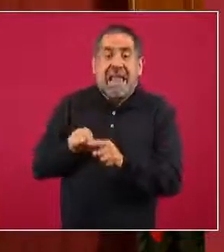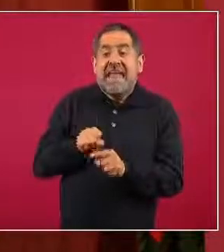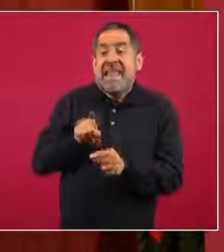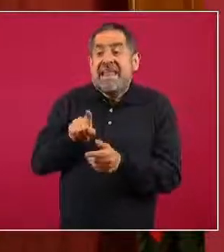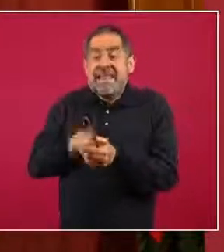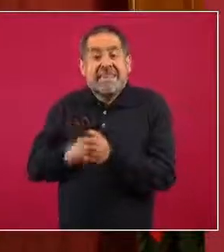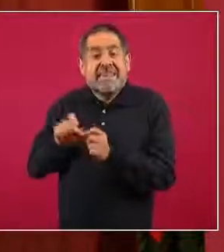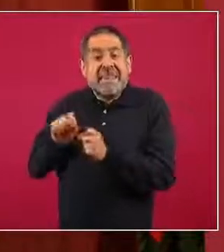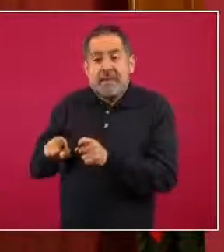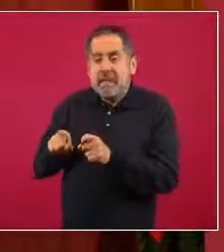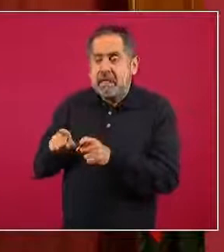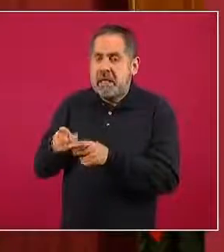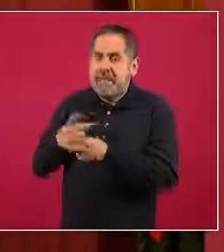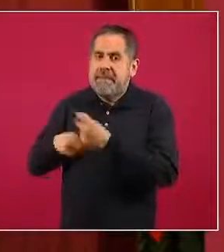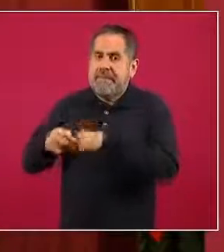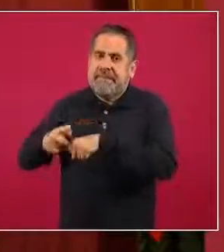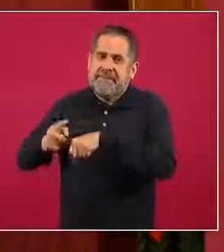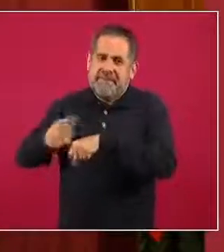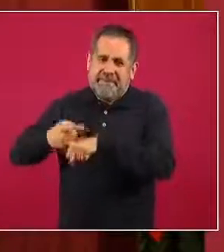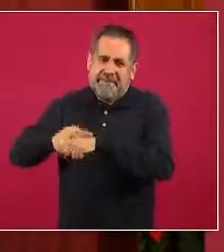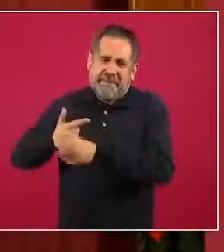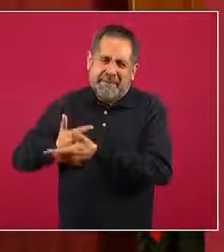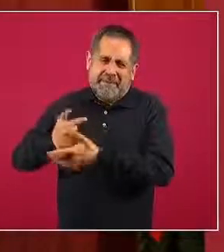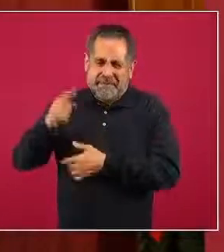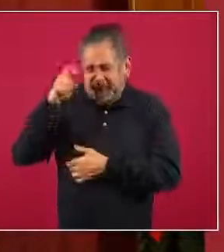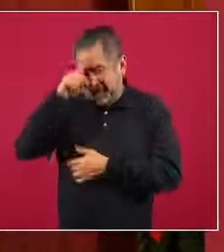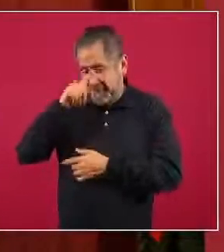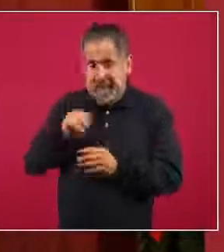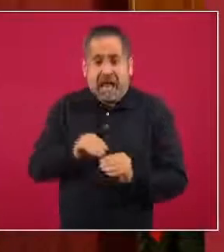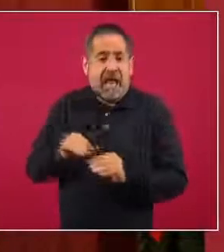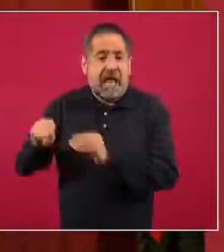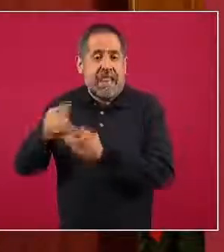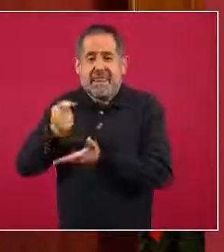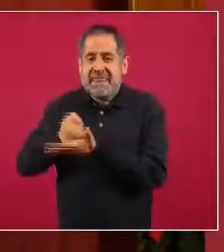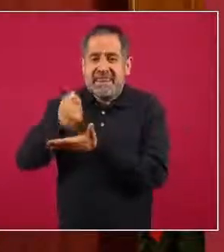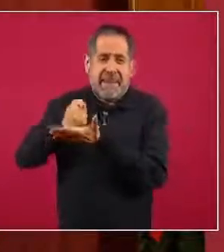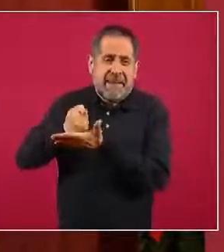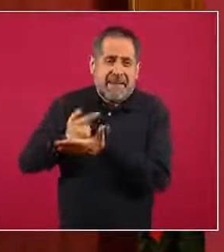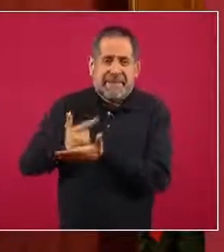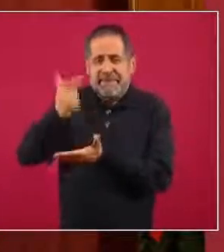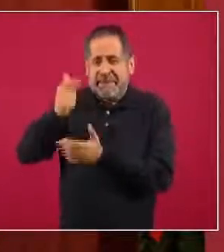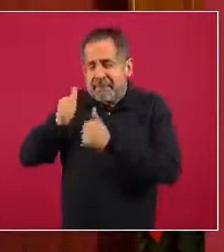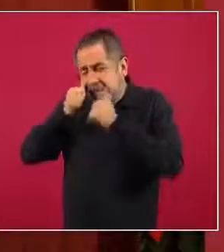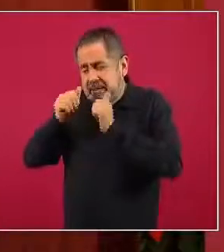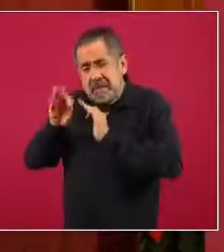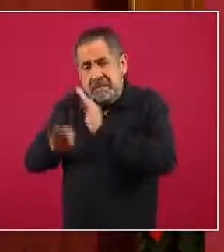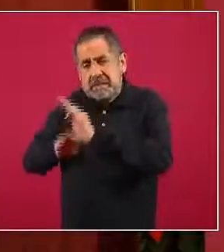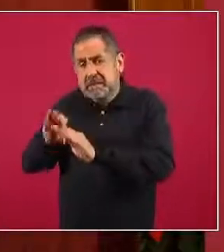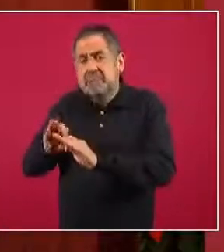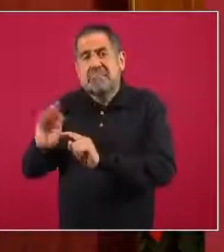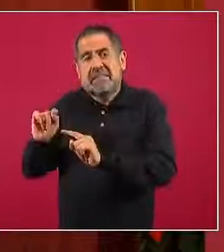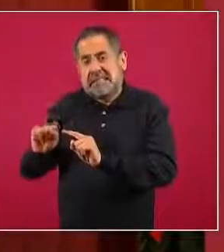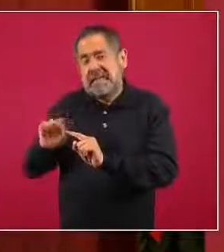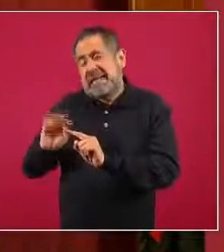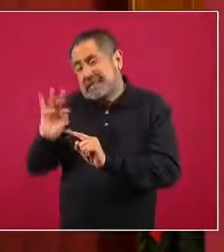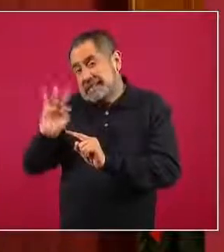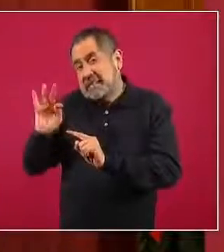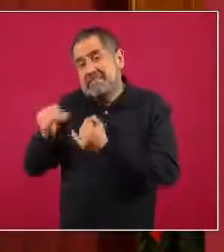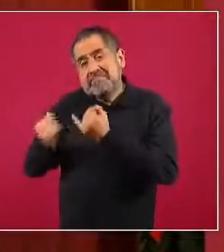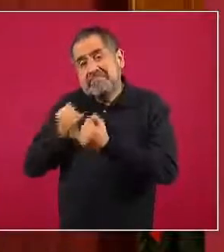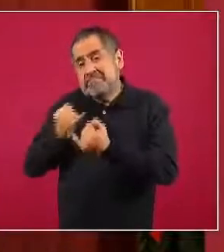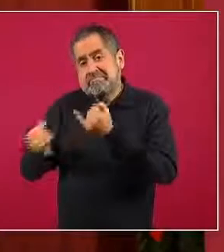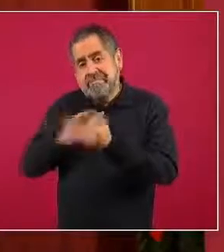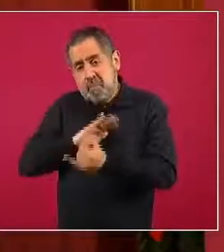se complicará, deberá de pasar a una unidad de cuidados intensivos y entonces incrementará el riesgo de fallecer. Y